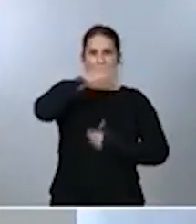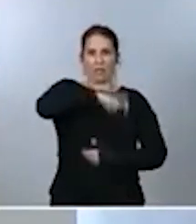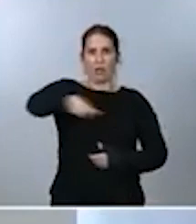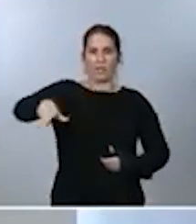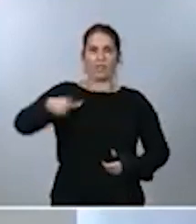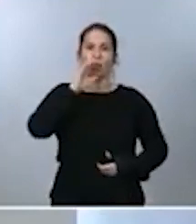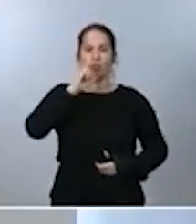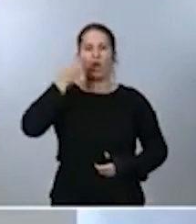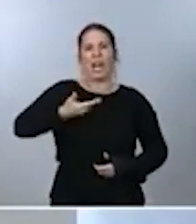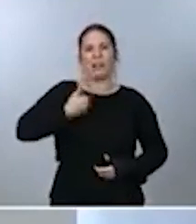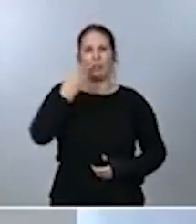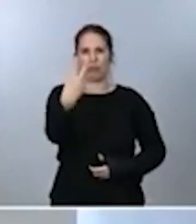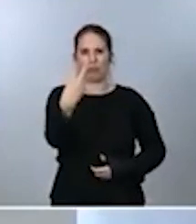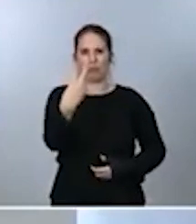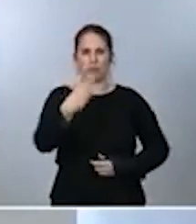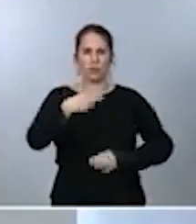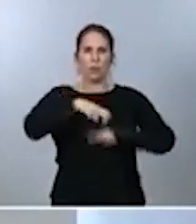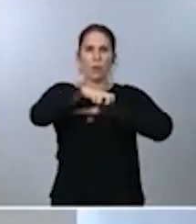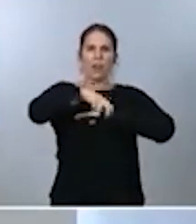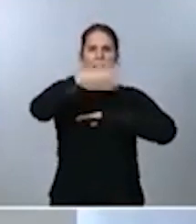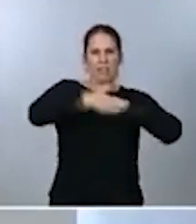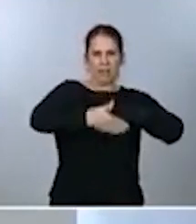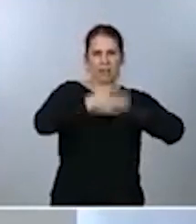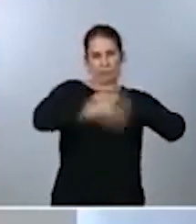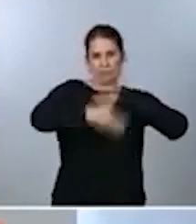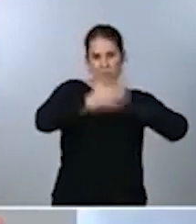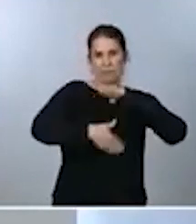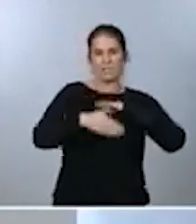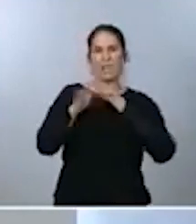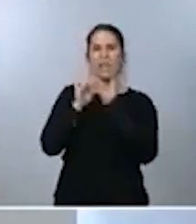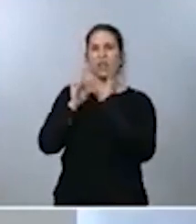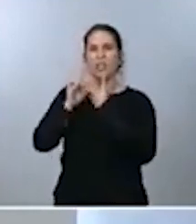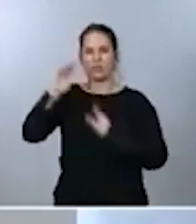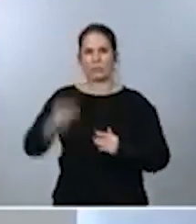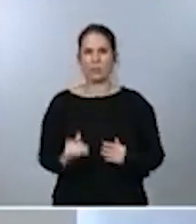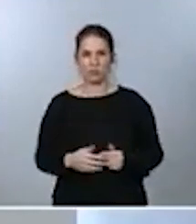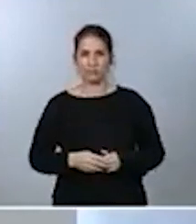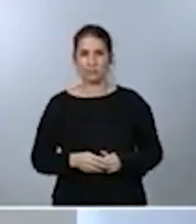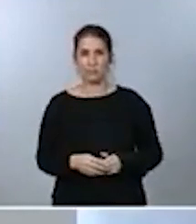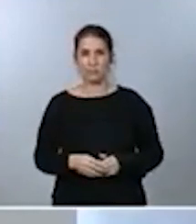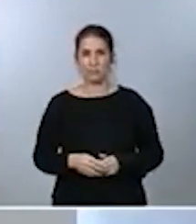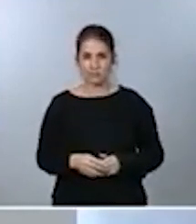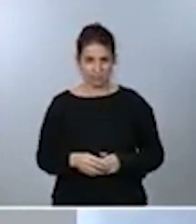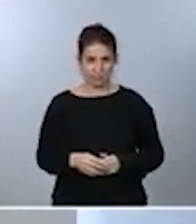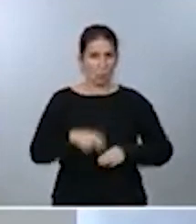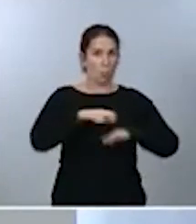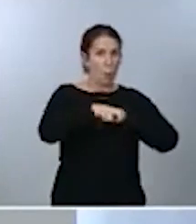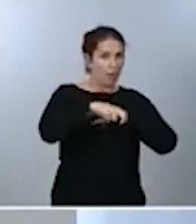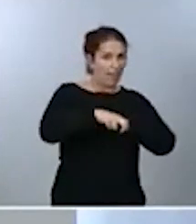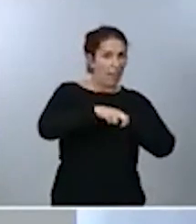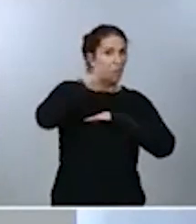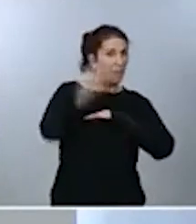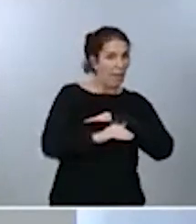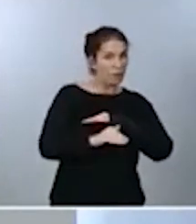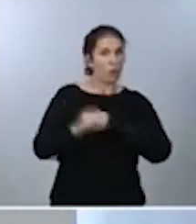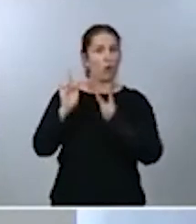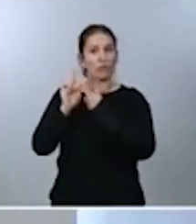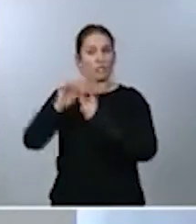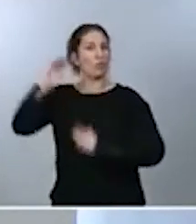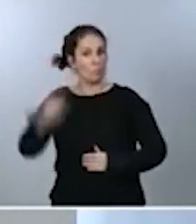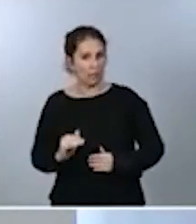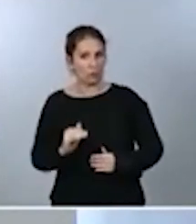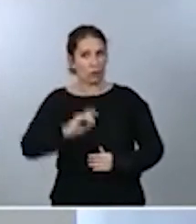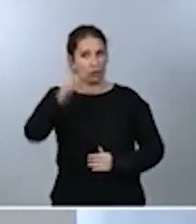la movilidad y reducir los contactos que tenemos. Reducir la movilidad y reducir los contactos que tenemos con otras personas. Y tenemos que